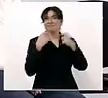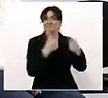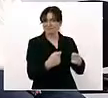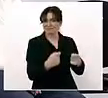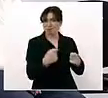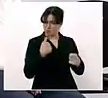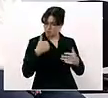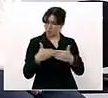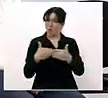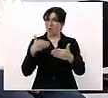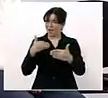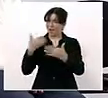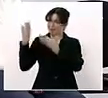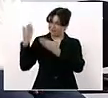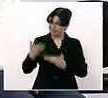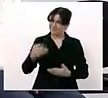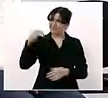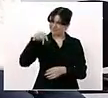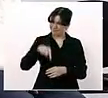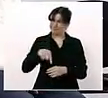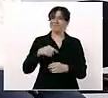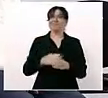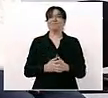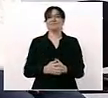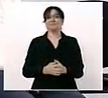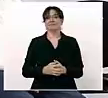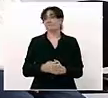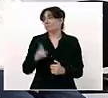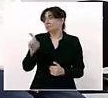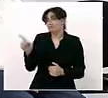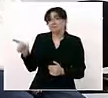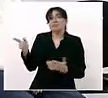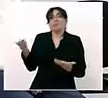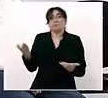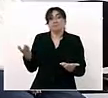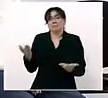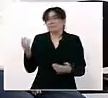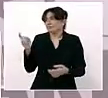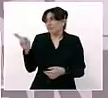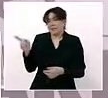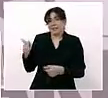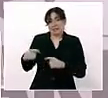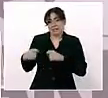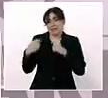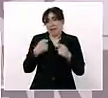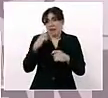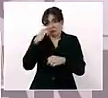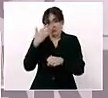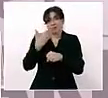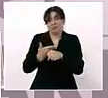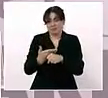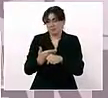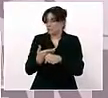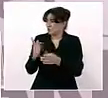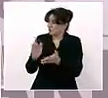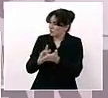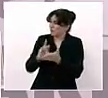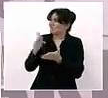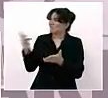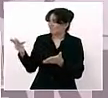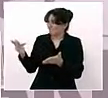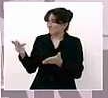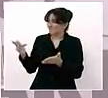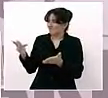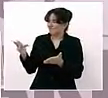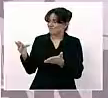terminen su mandato, su responsabilidad, su encargo. Muchas gracias por todo